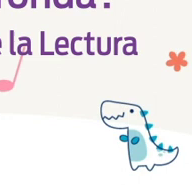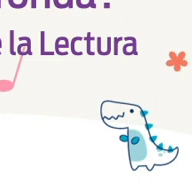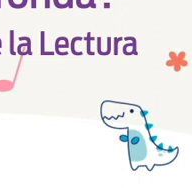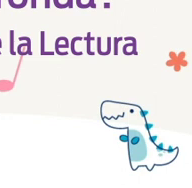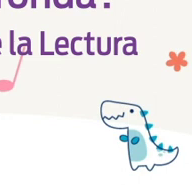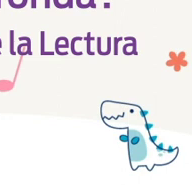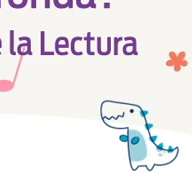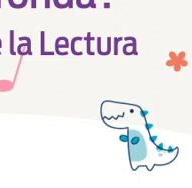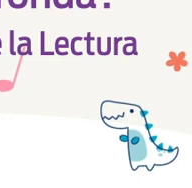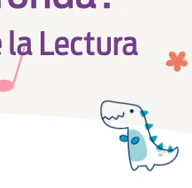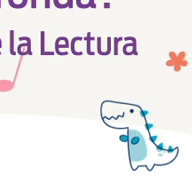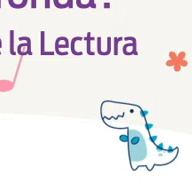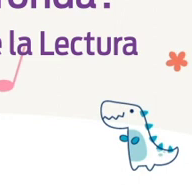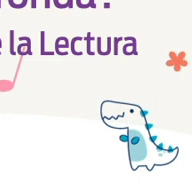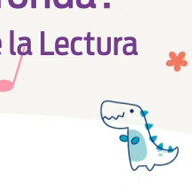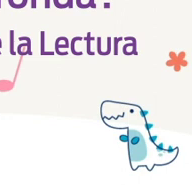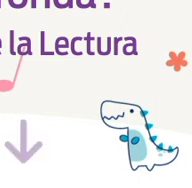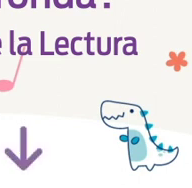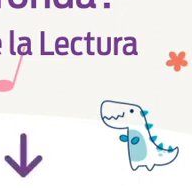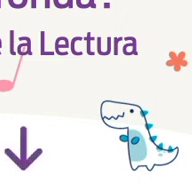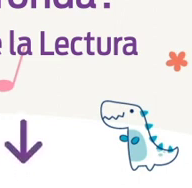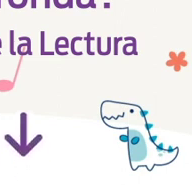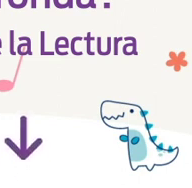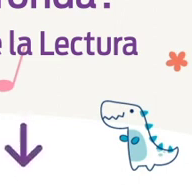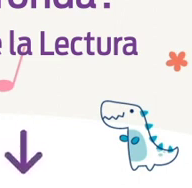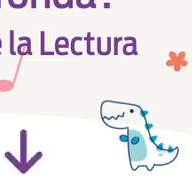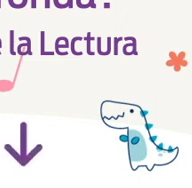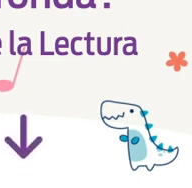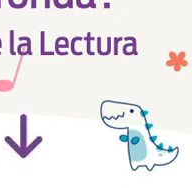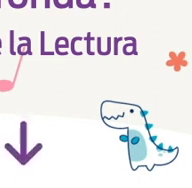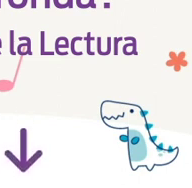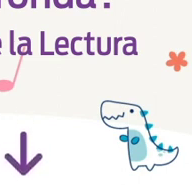Para ver este video, encuentra el link aquí abajo en la descripción.